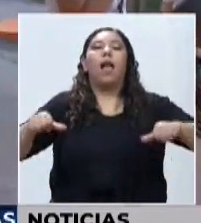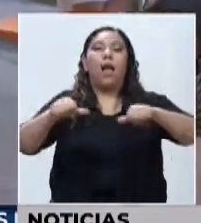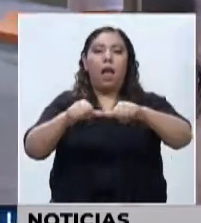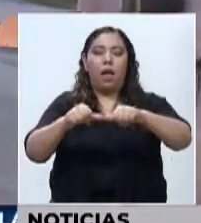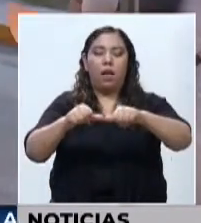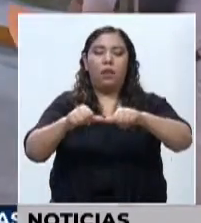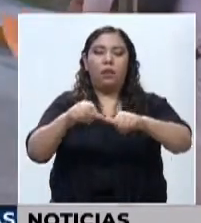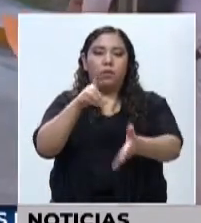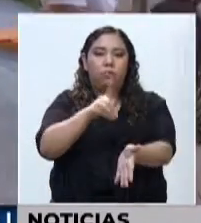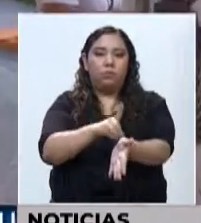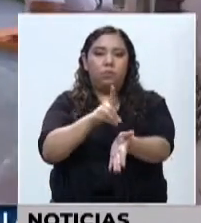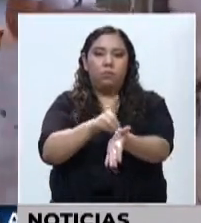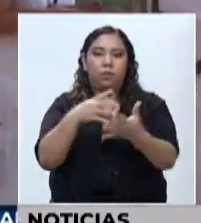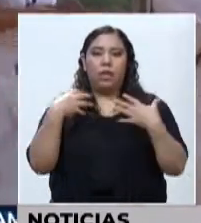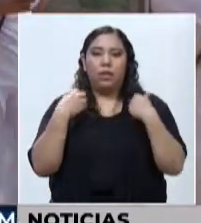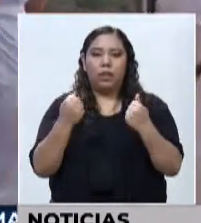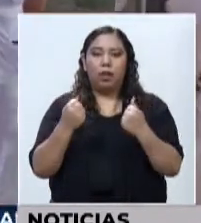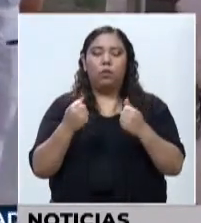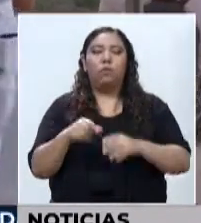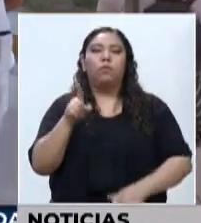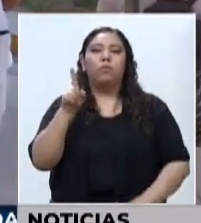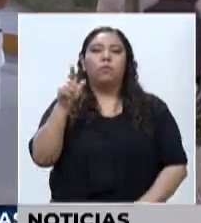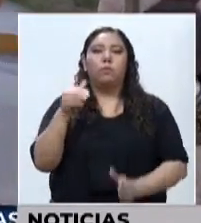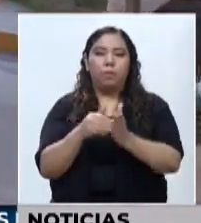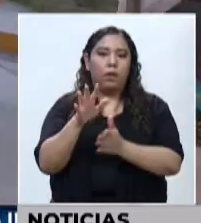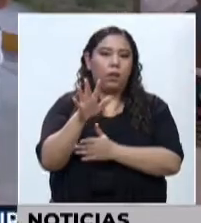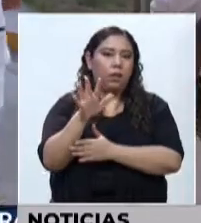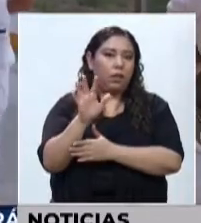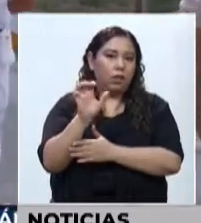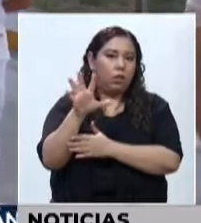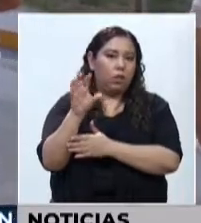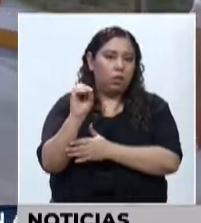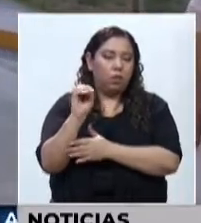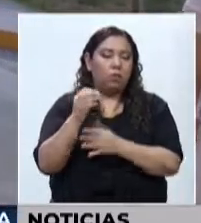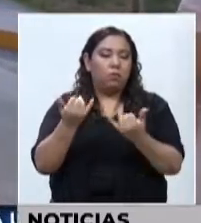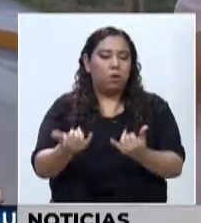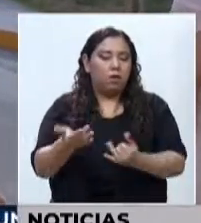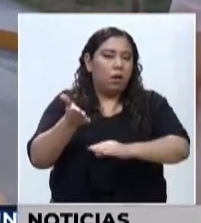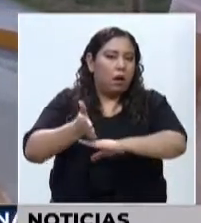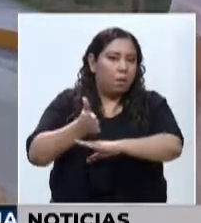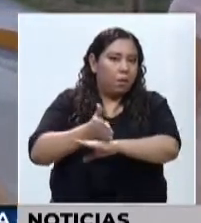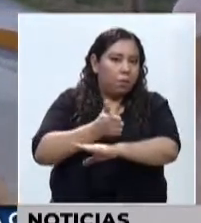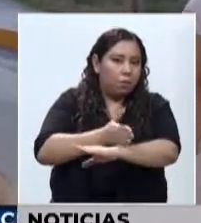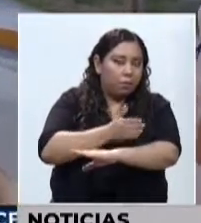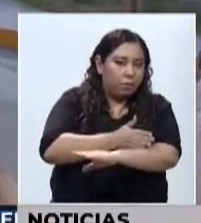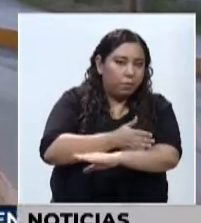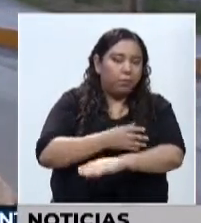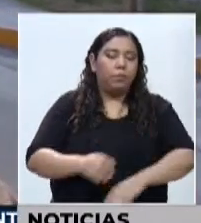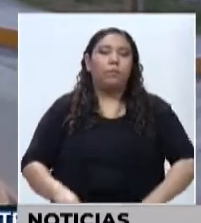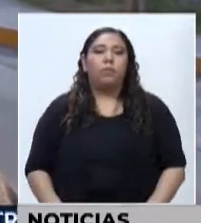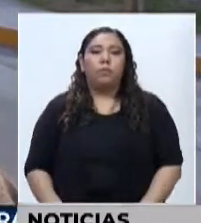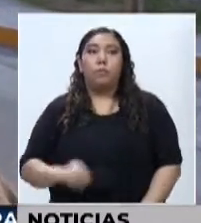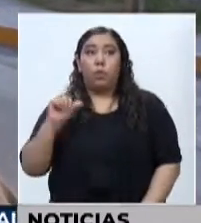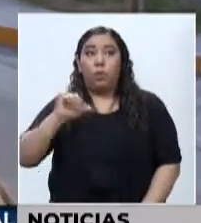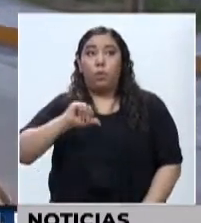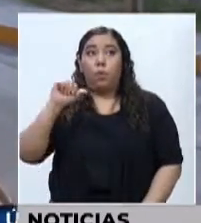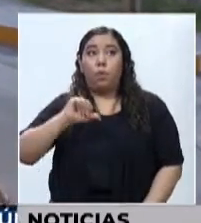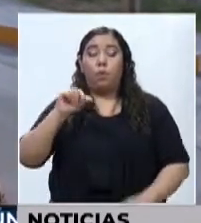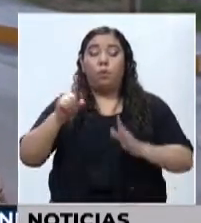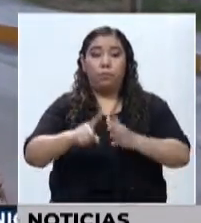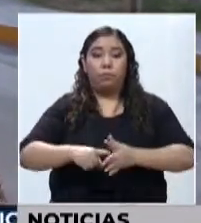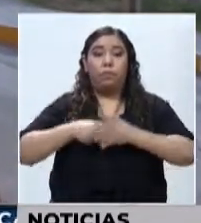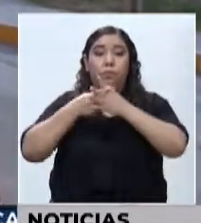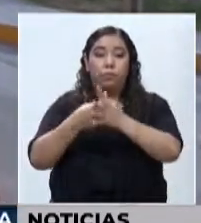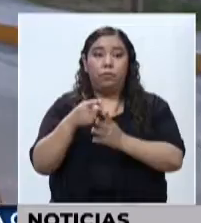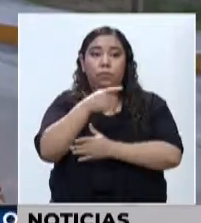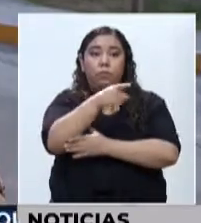,550 estudiantes, teniendo en cuenta que vamos a ir avanzando en este proceso de inmunización y este día se ha iniciado ya con estos